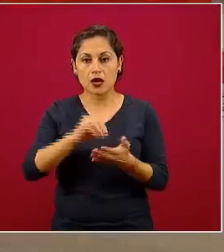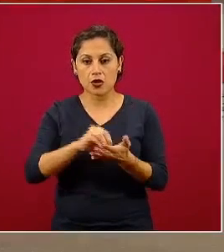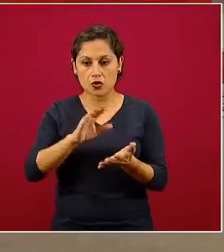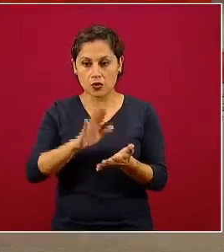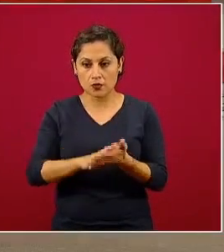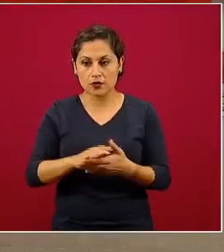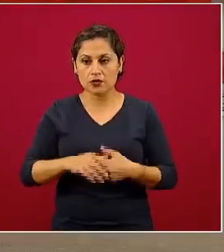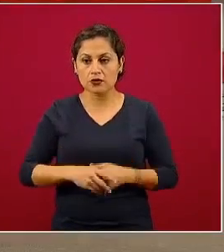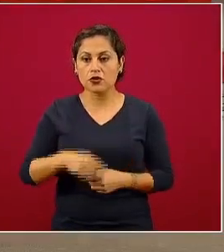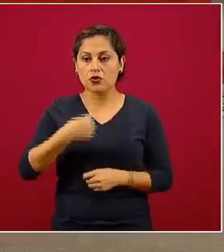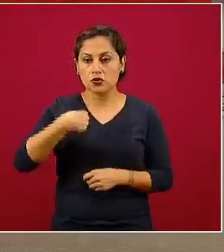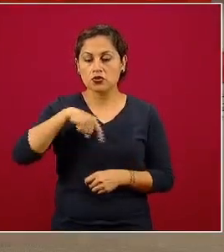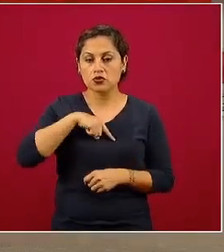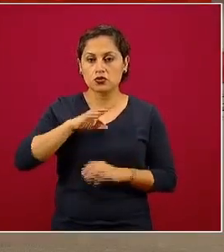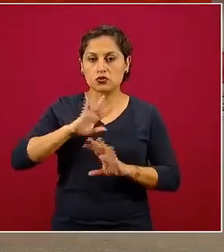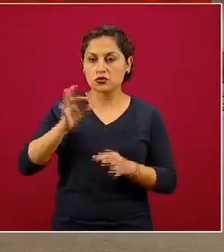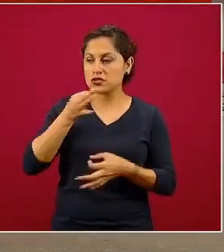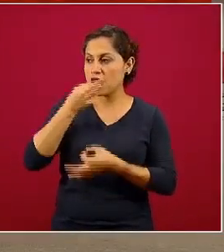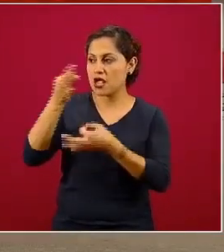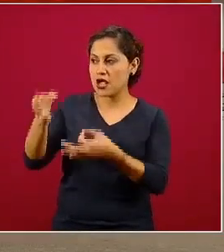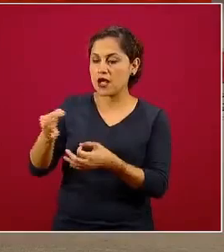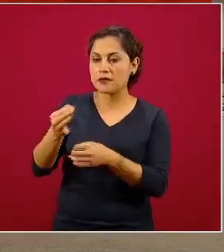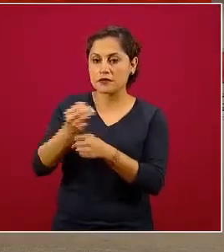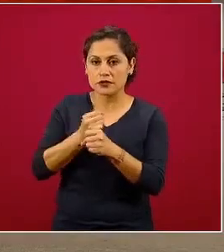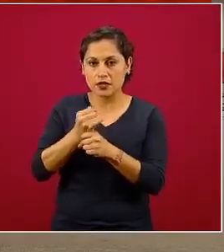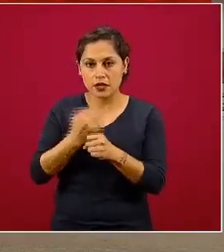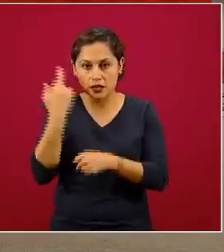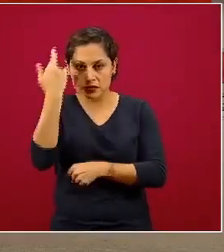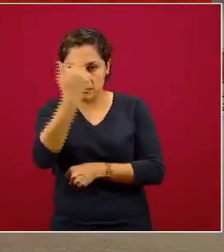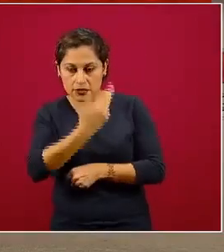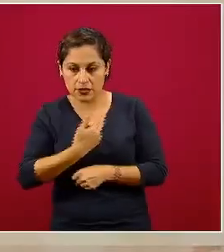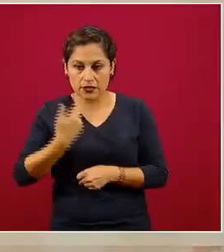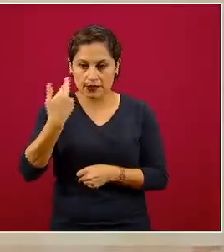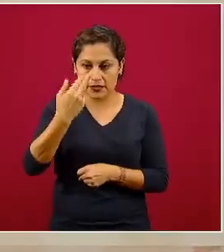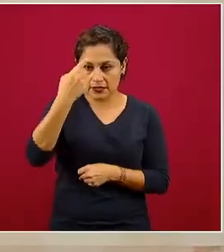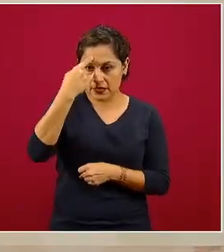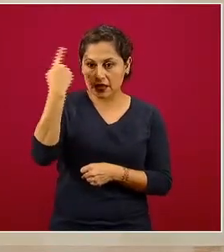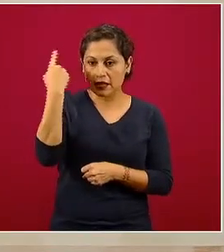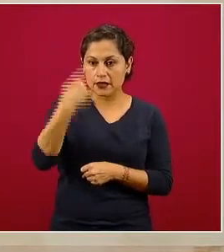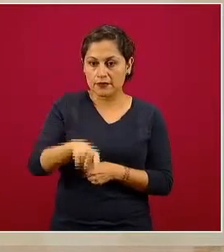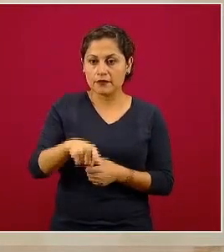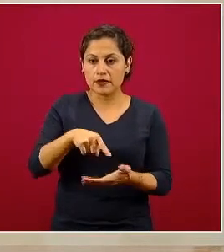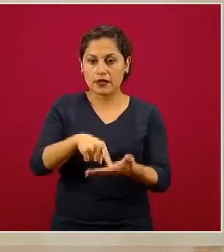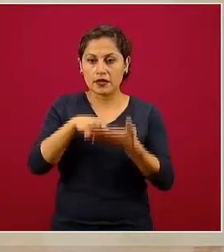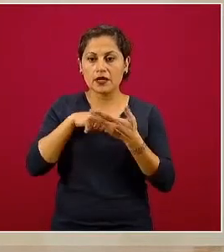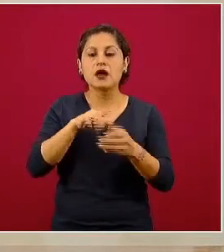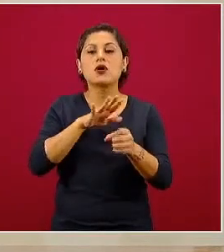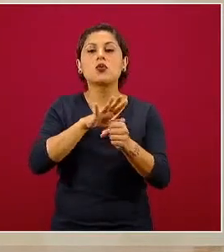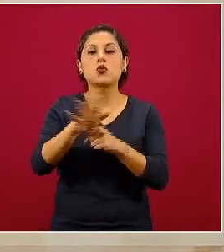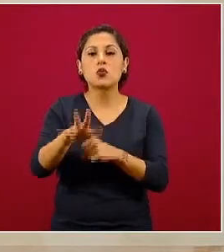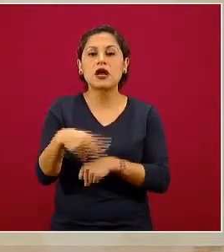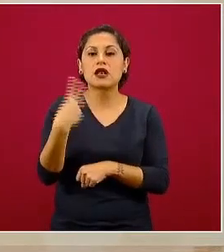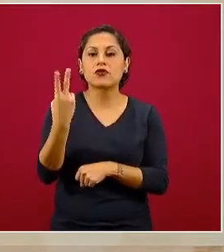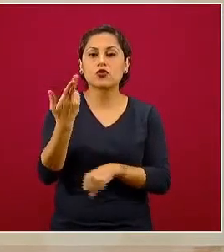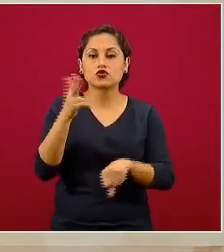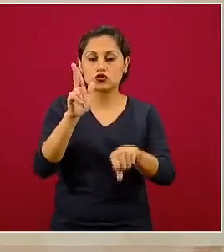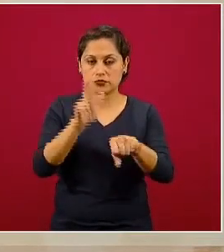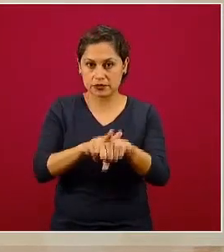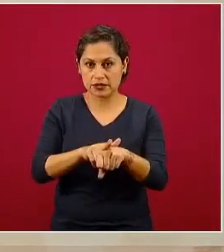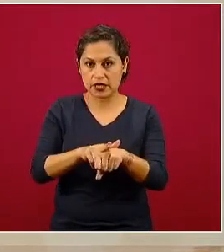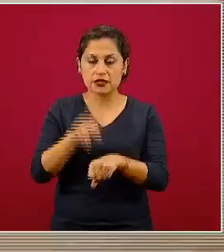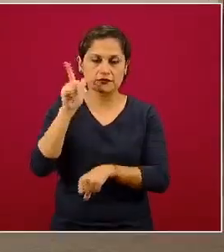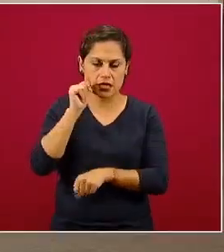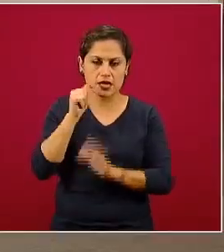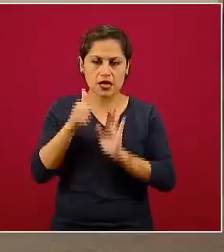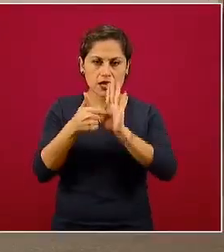haga una revisión de las bases de datos, hay que descargarlas y analizarlas para que nos identifique exactamente cuáles fueron esas dos unidades, se las